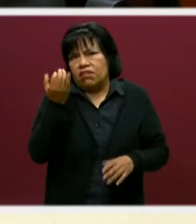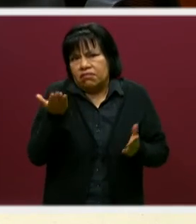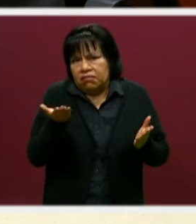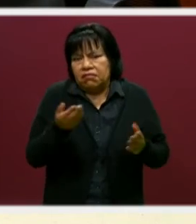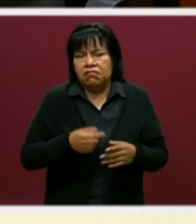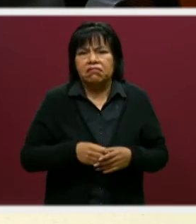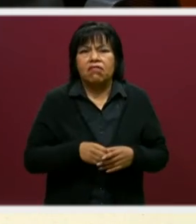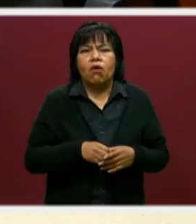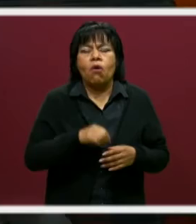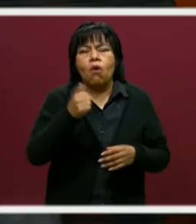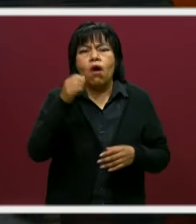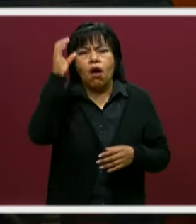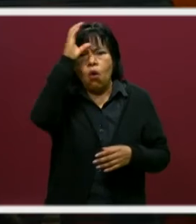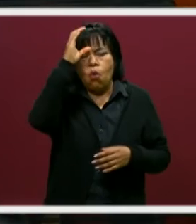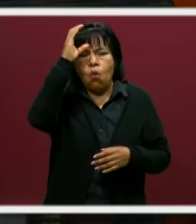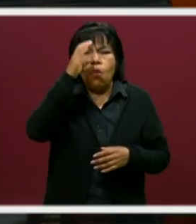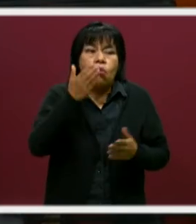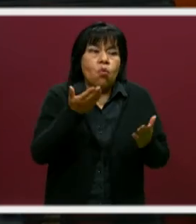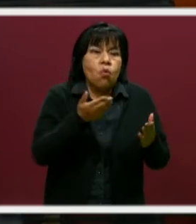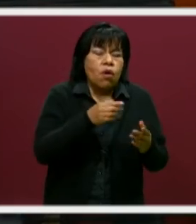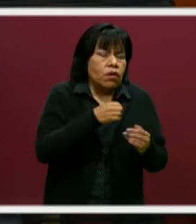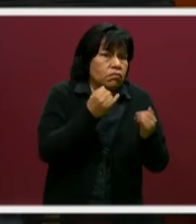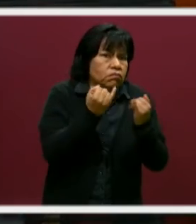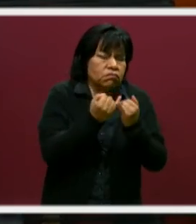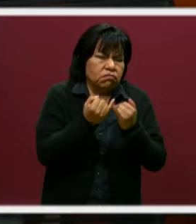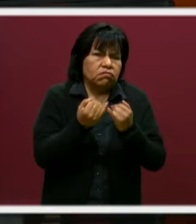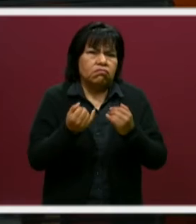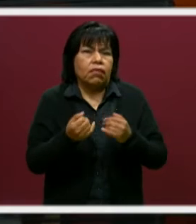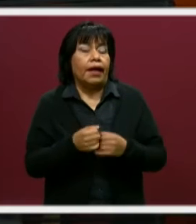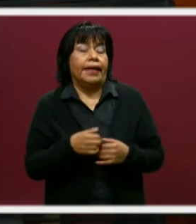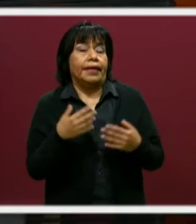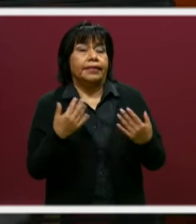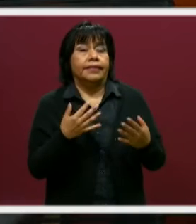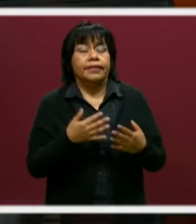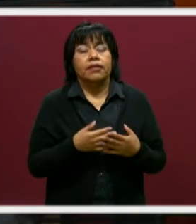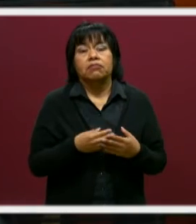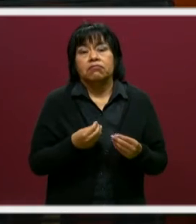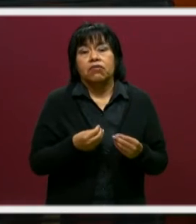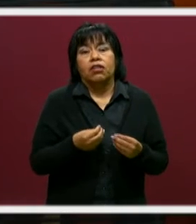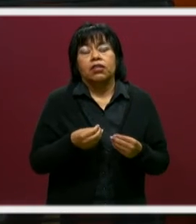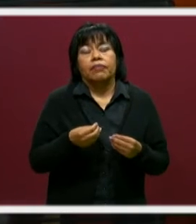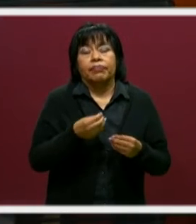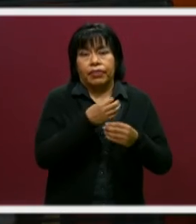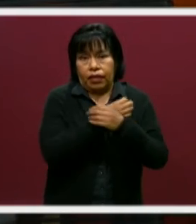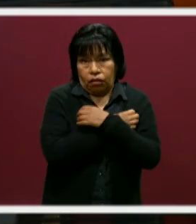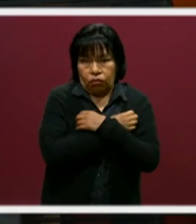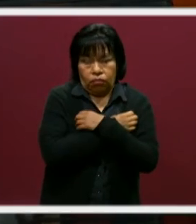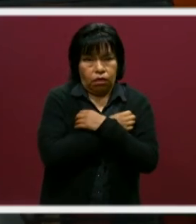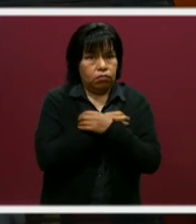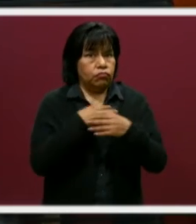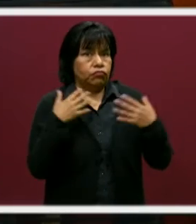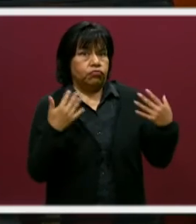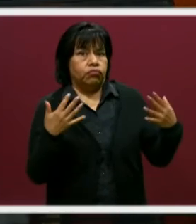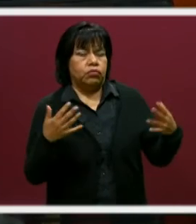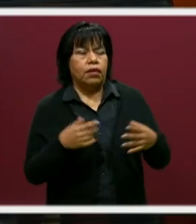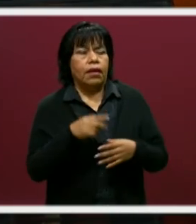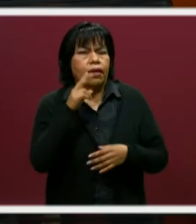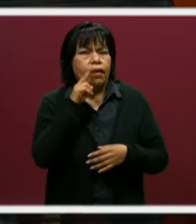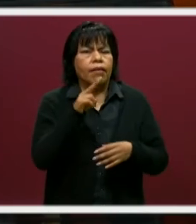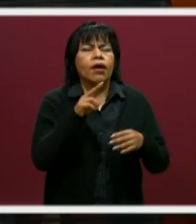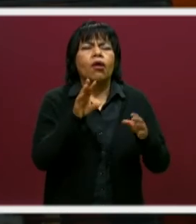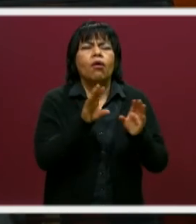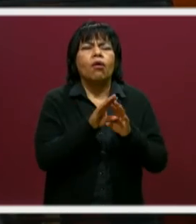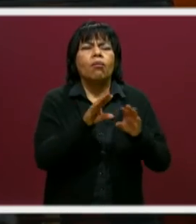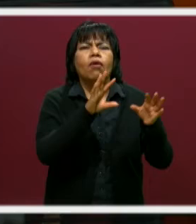inmerso en otras culturas, pues ya es una gran educación. Más además ver cómo se